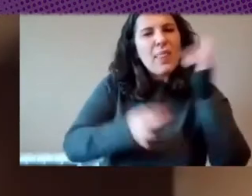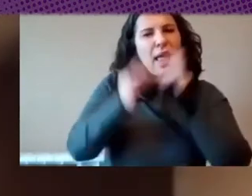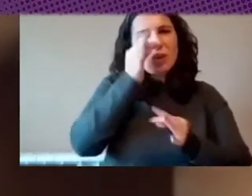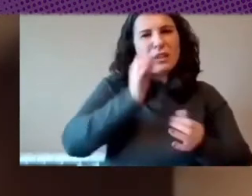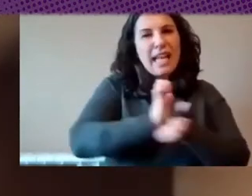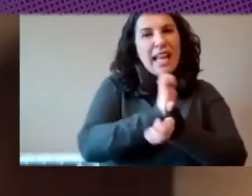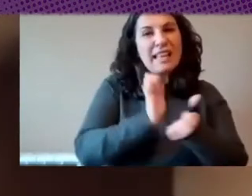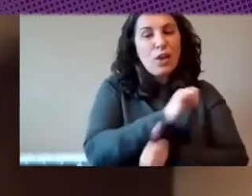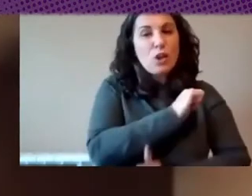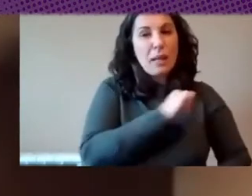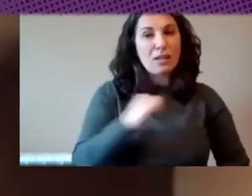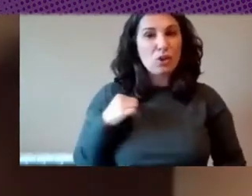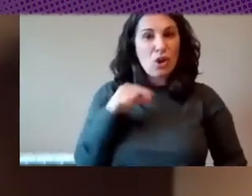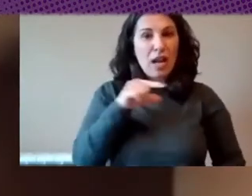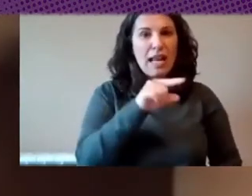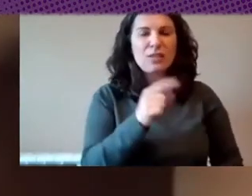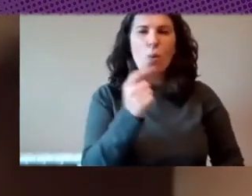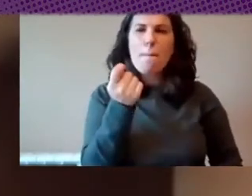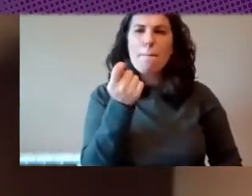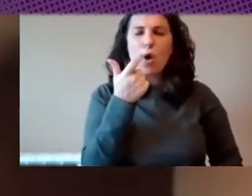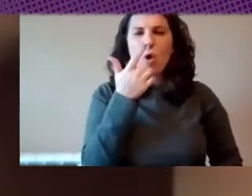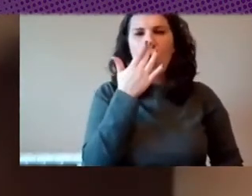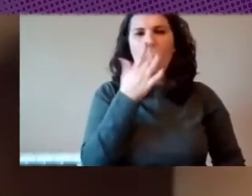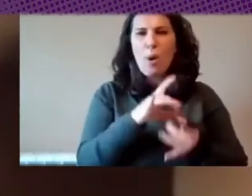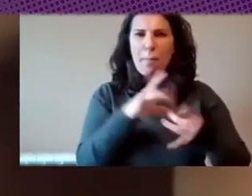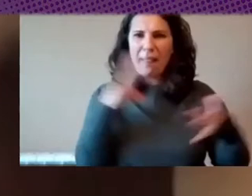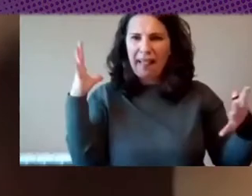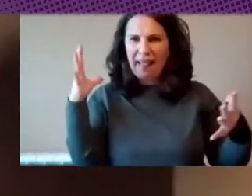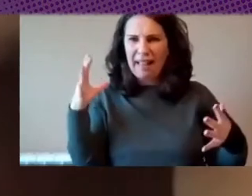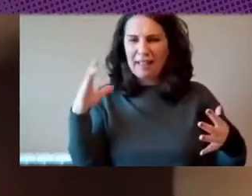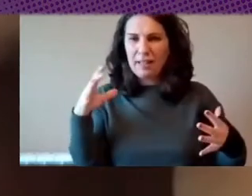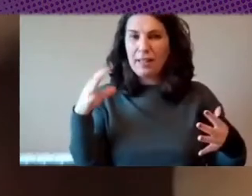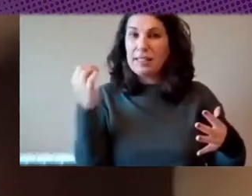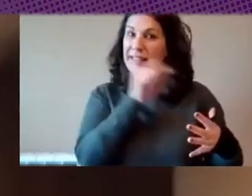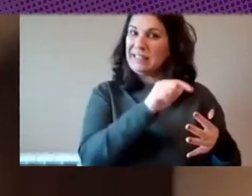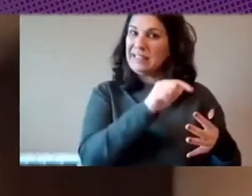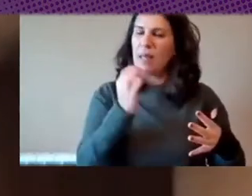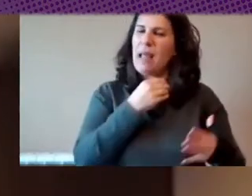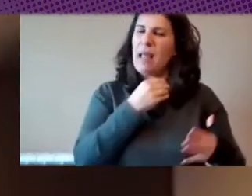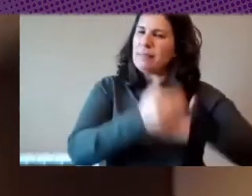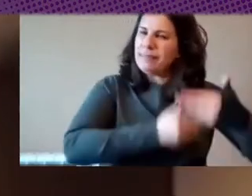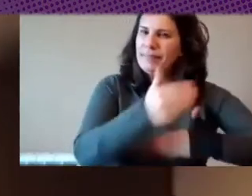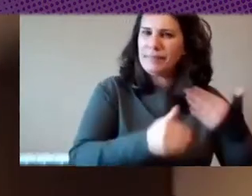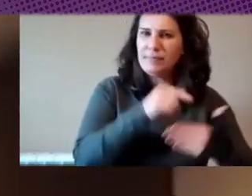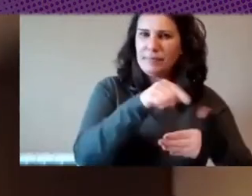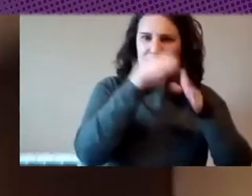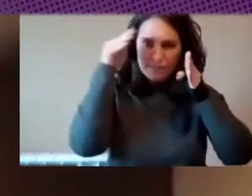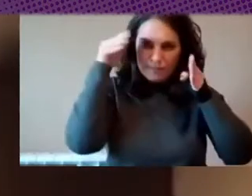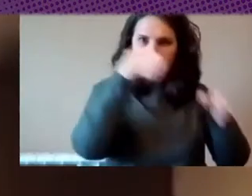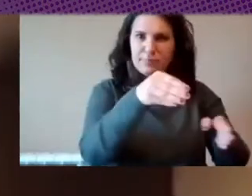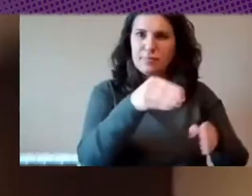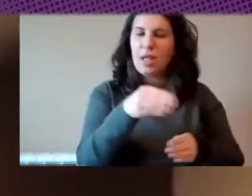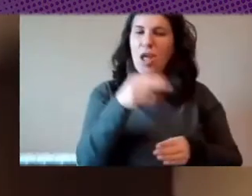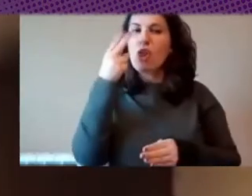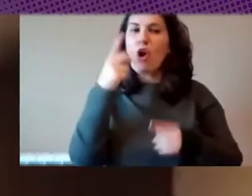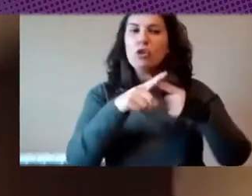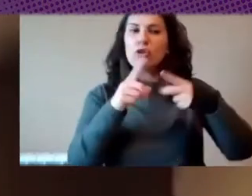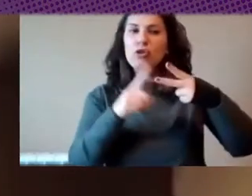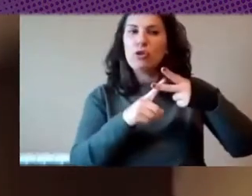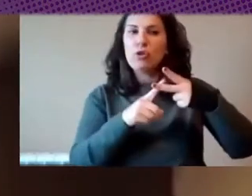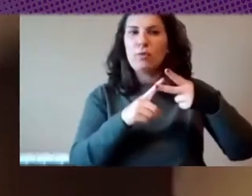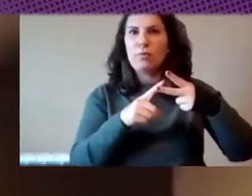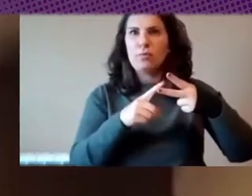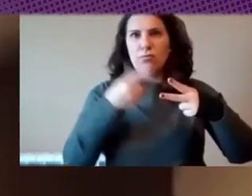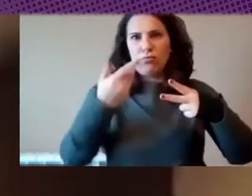personales ha quedado un poquito suelta hay que avanzar en esa dirección y creo que hay los fundamentos para hacerlo pronto